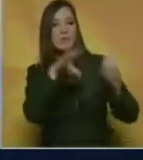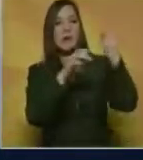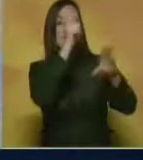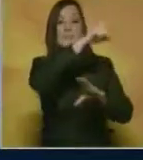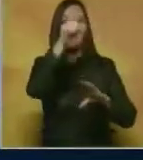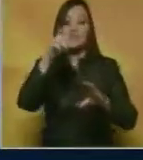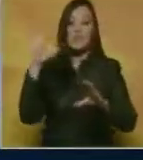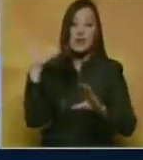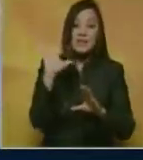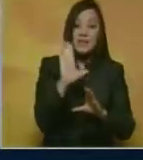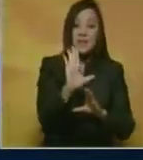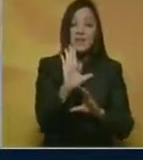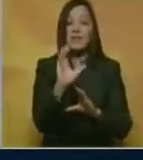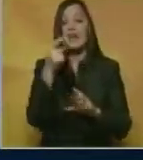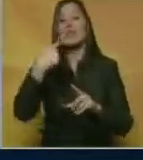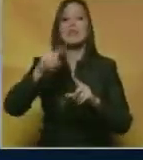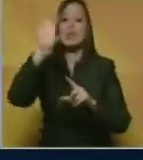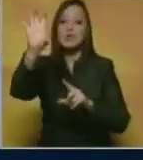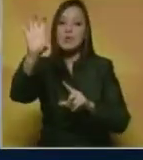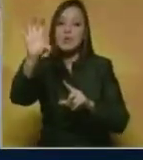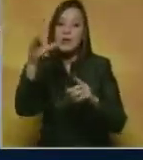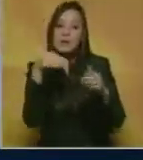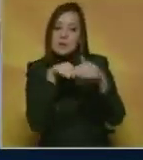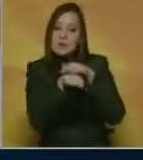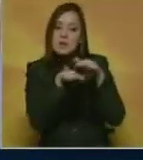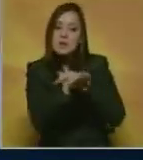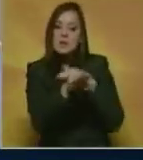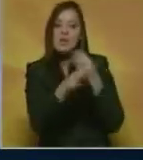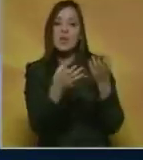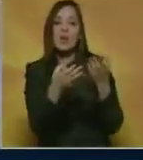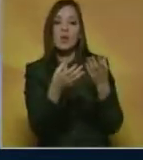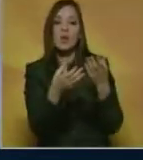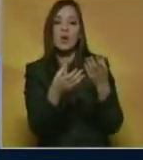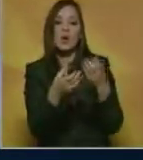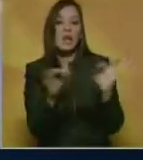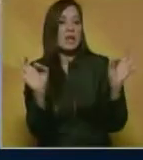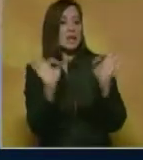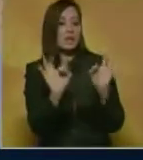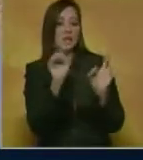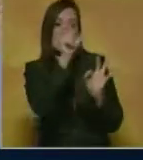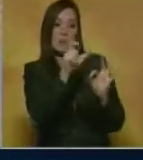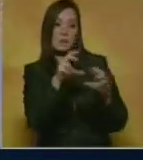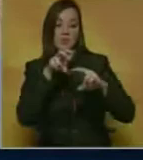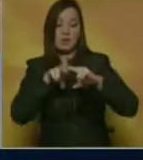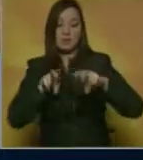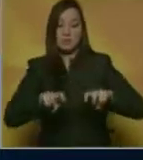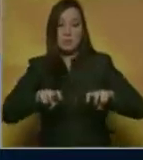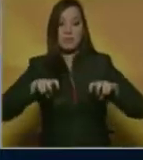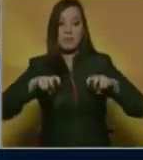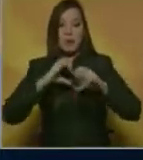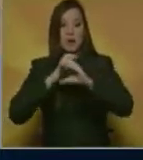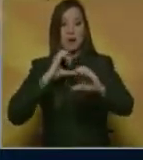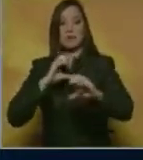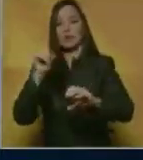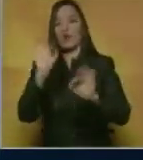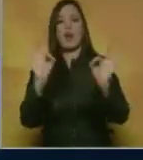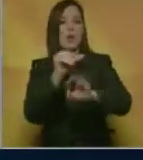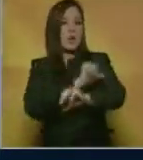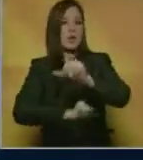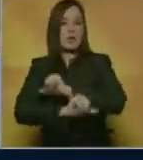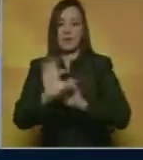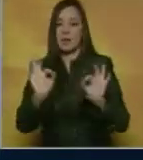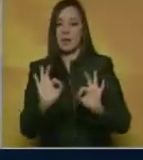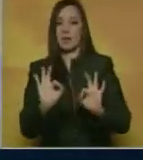refugiados en un centro de recepción en la ciudad de Lantí. Ninguna de las personas que se encontraban en el vehículo resultaron heridas.